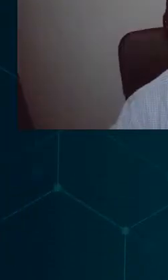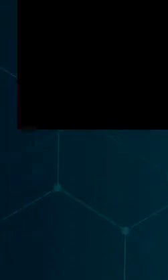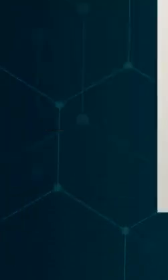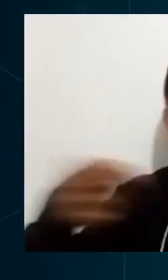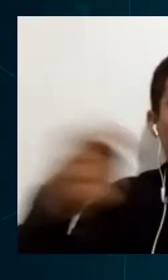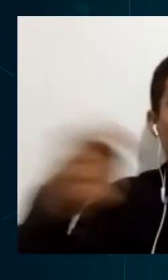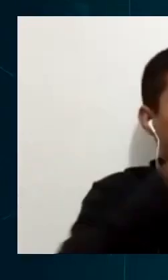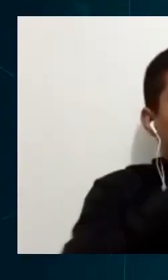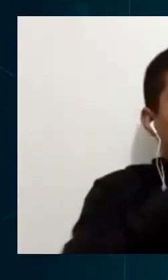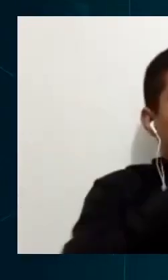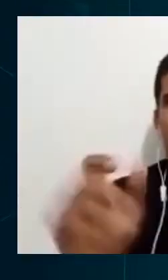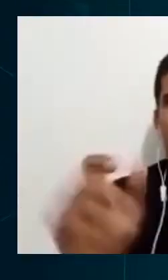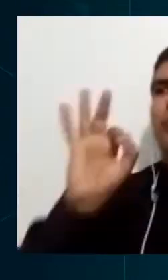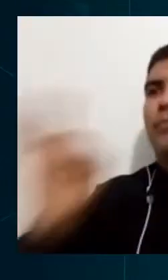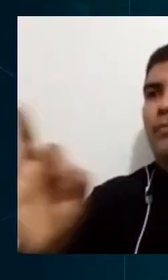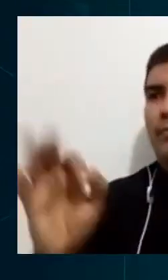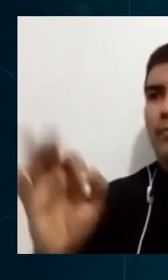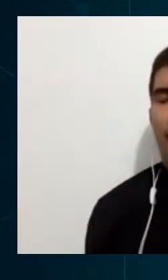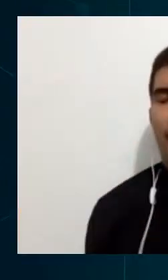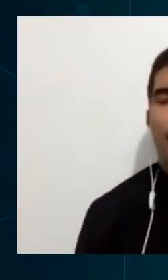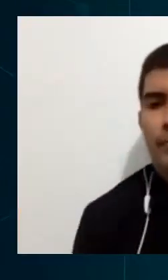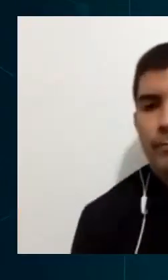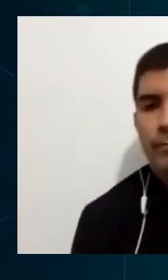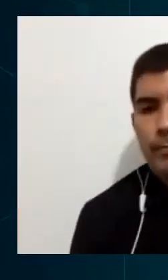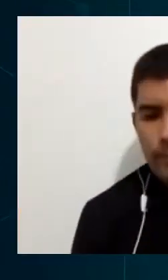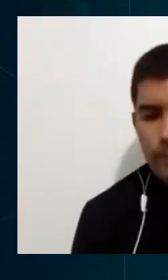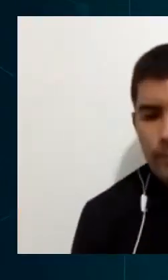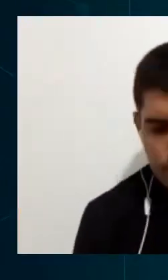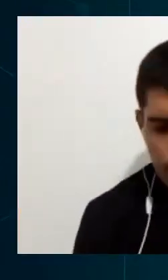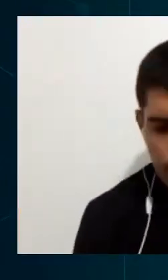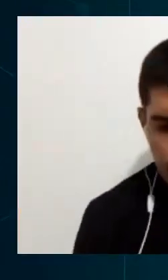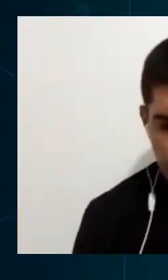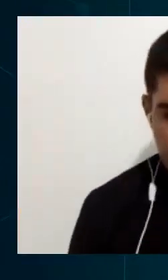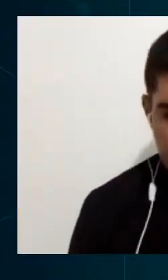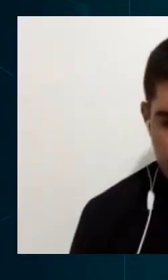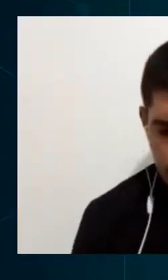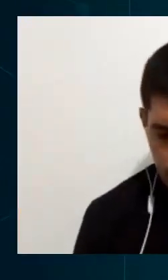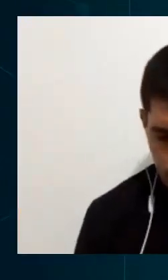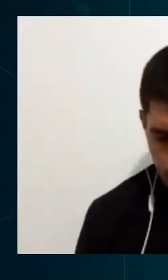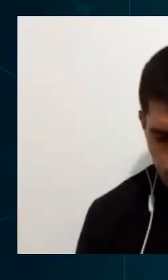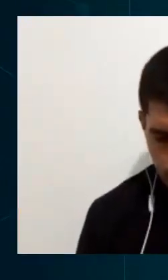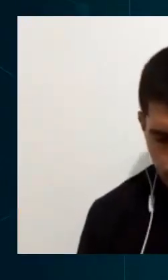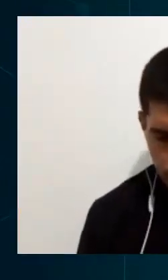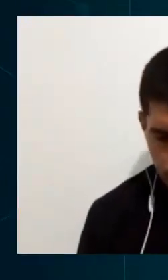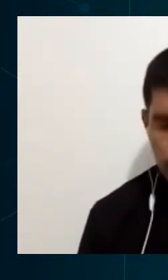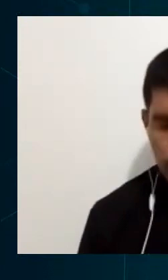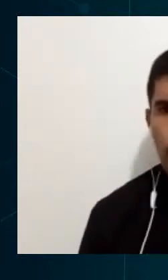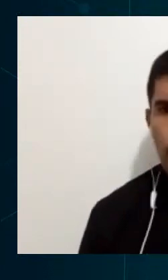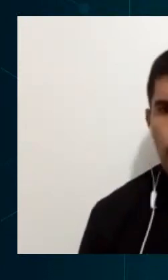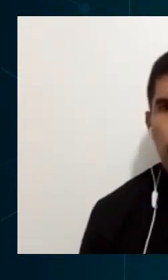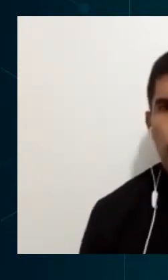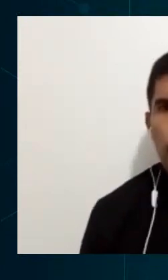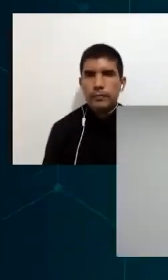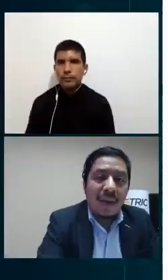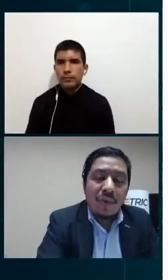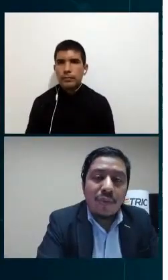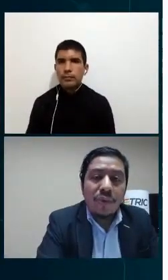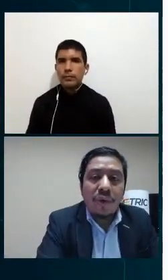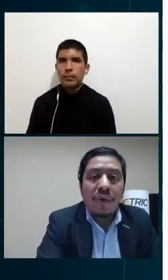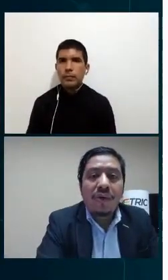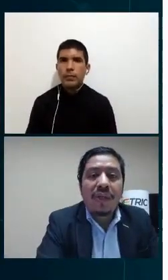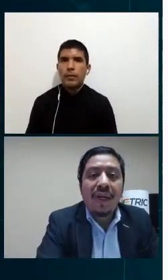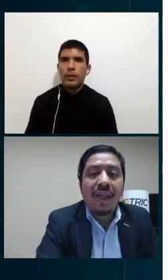si en la estrategia de comunicaciones fue algo primordial de lo que tuvimos que trabajar nos